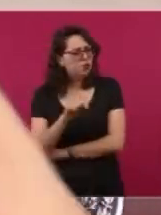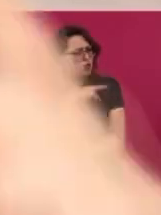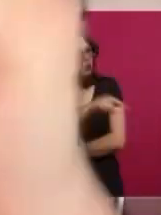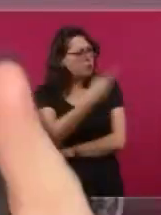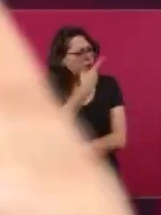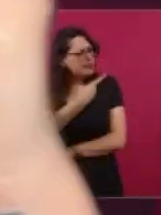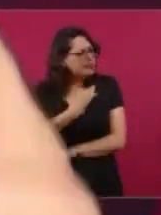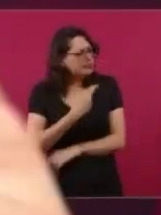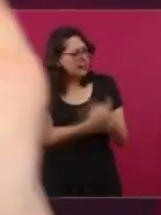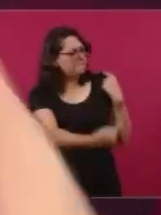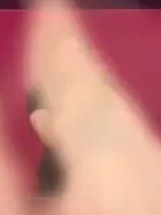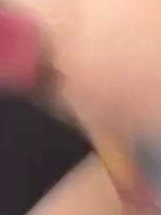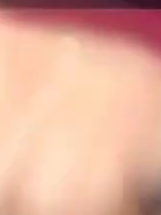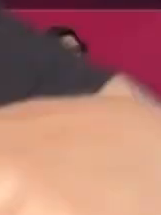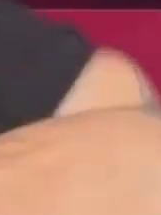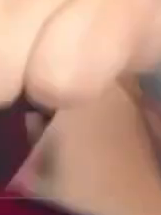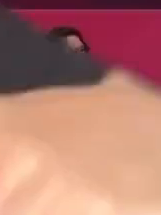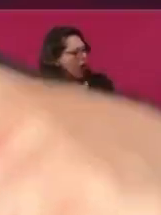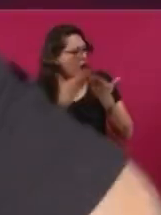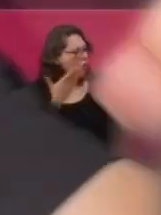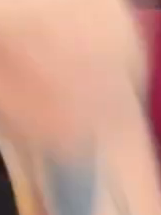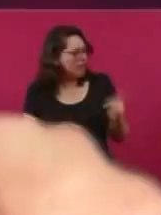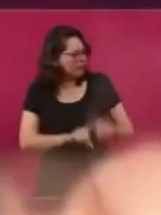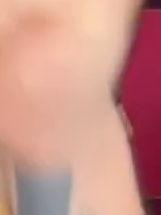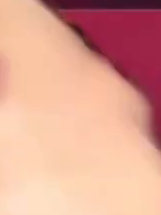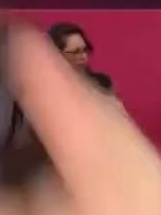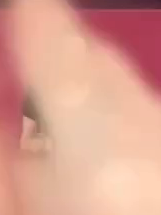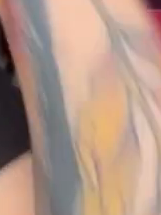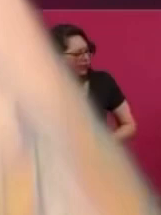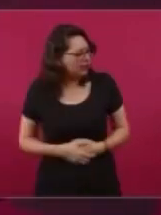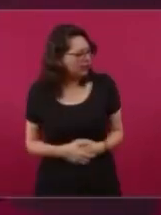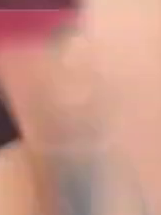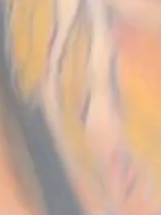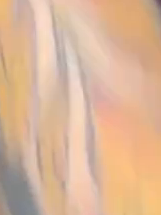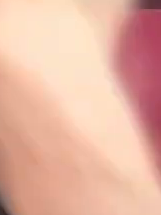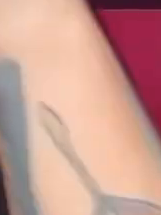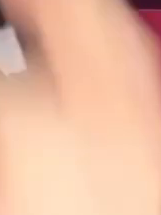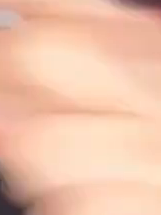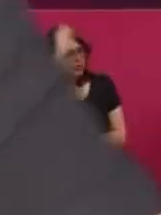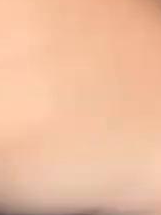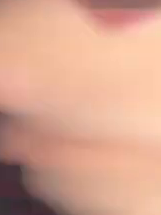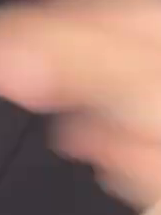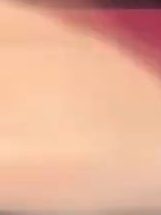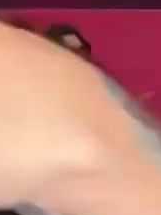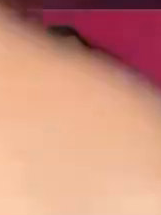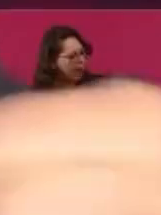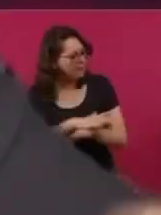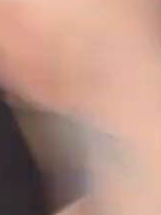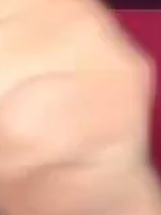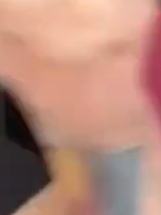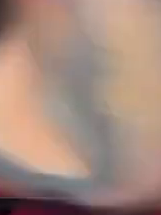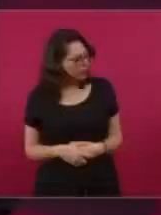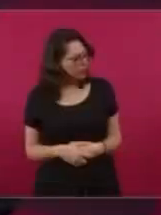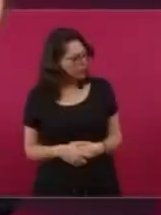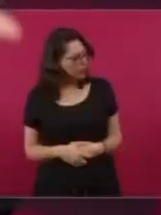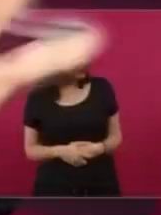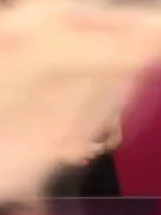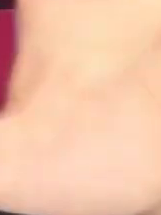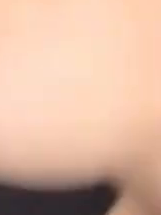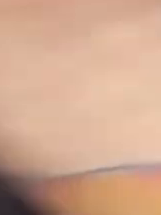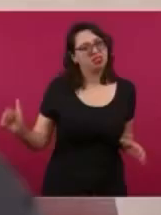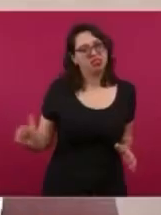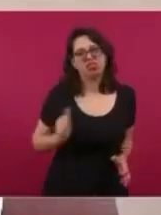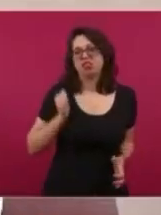general Jaguar, ambos nos vemos. Dime qué opinas en los comentarios y sígueme para más noticias. De verdad, no compras, porque a mí no me compra nadie. ¡Nos vemos!